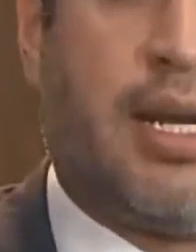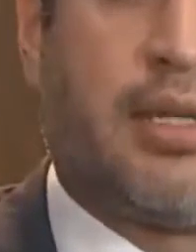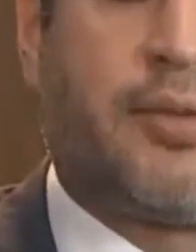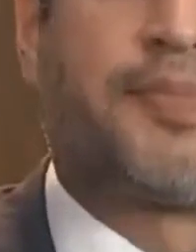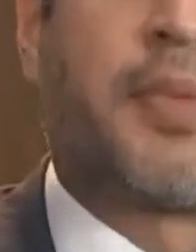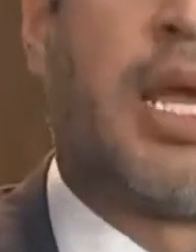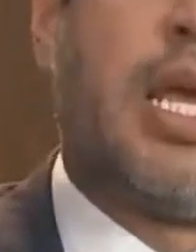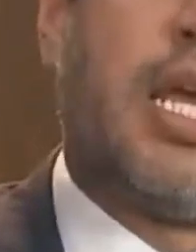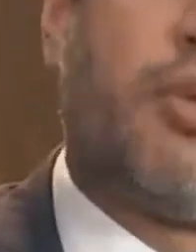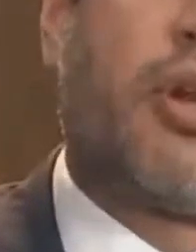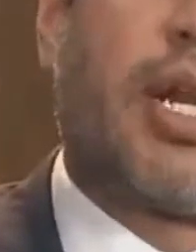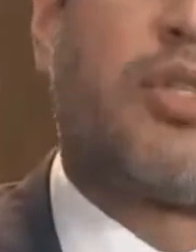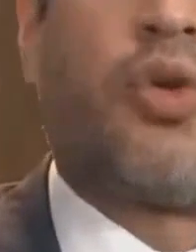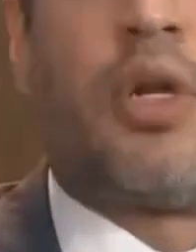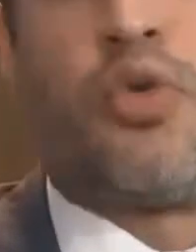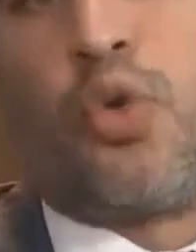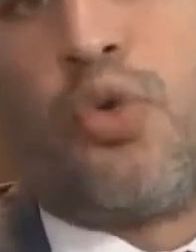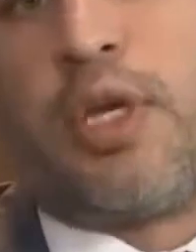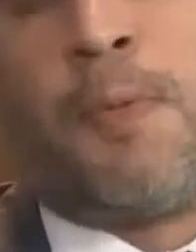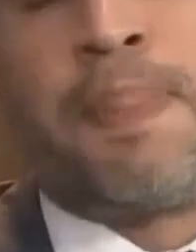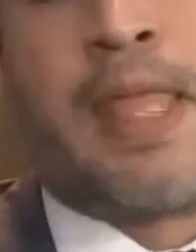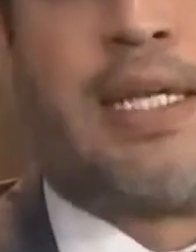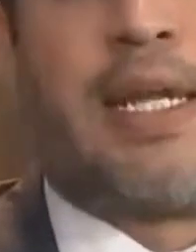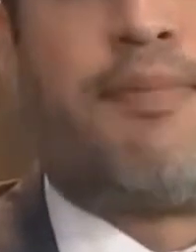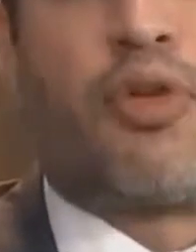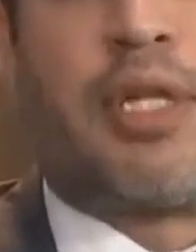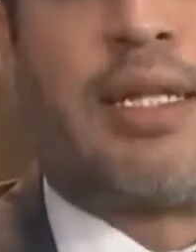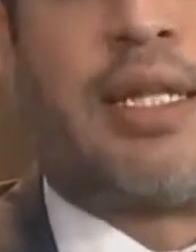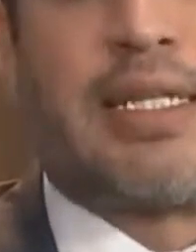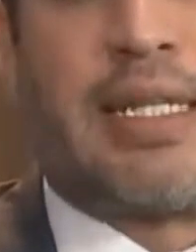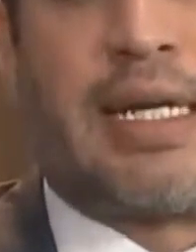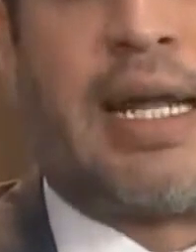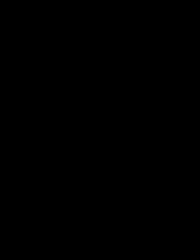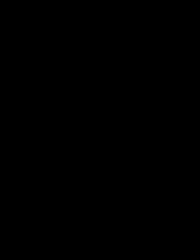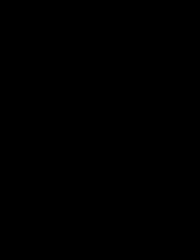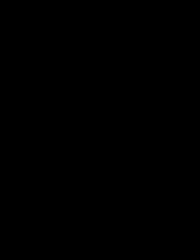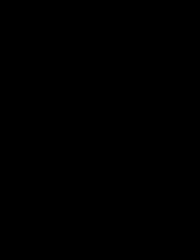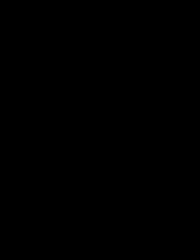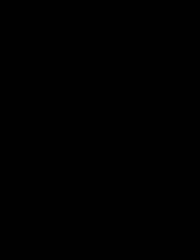precisamente para evitar este contrabando, este huachicoleo internacional, por así decirlo.